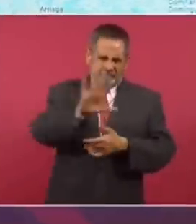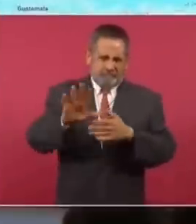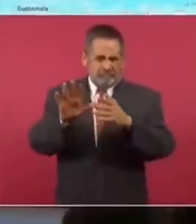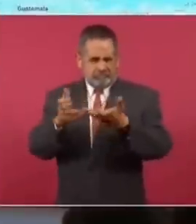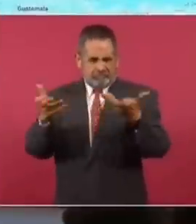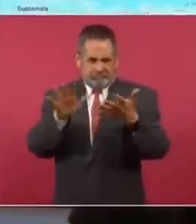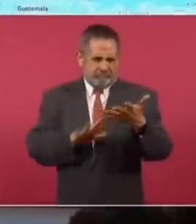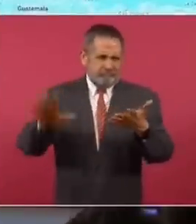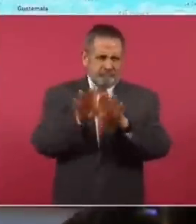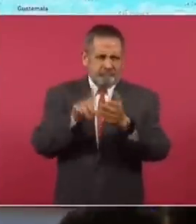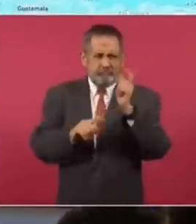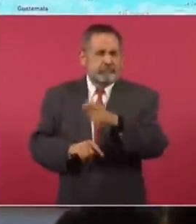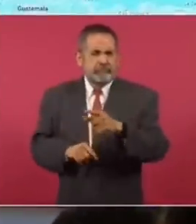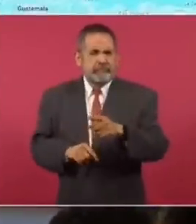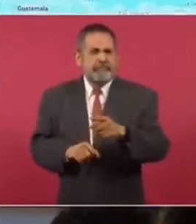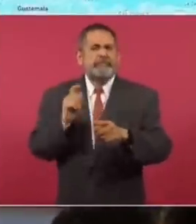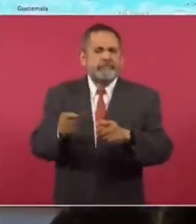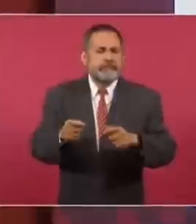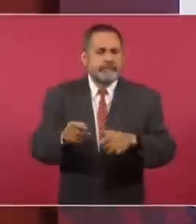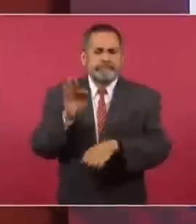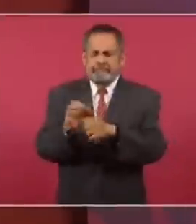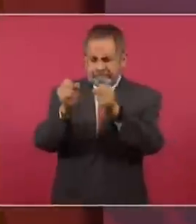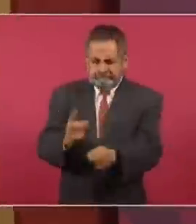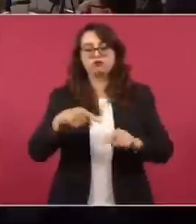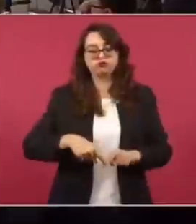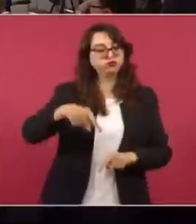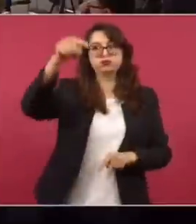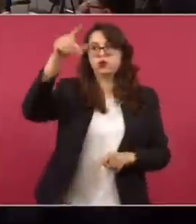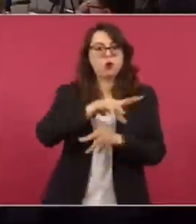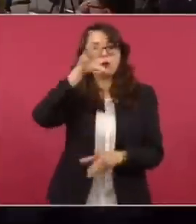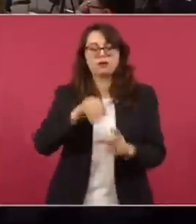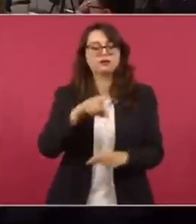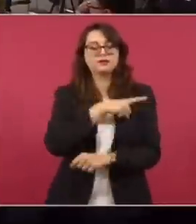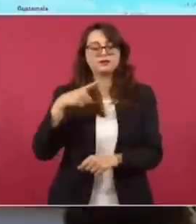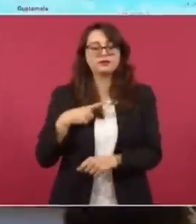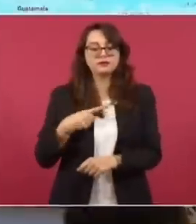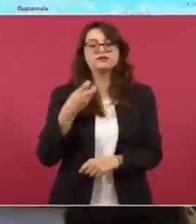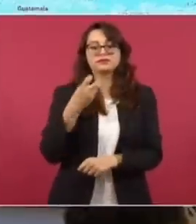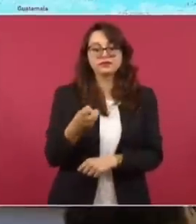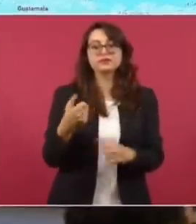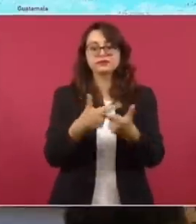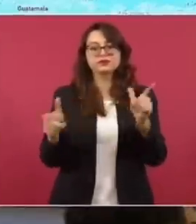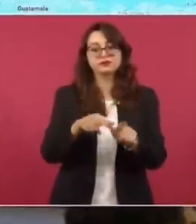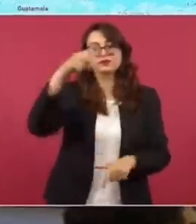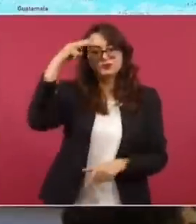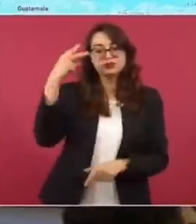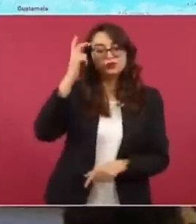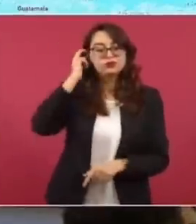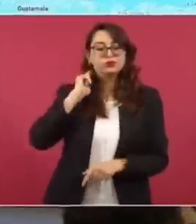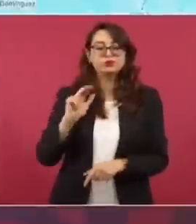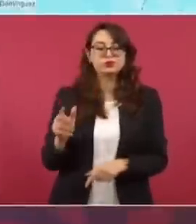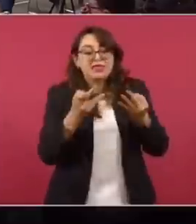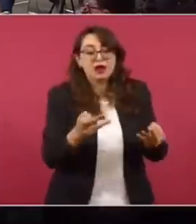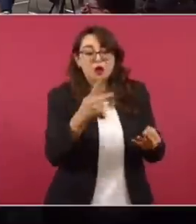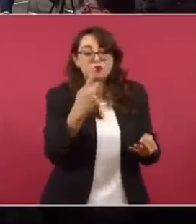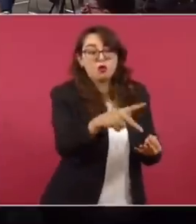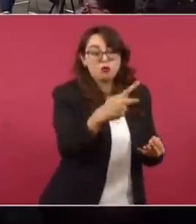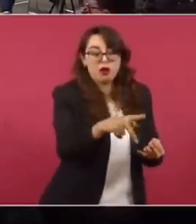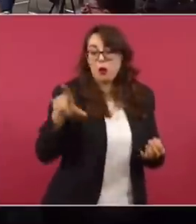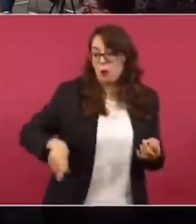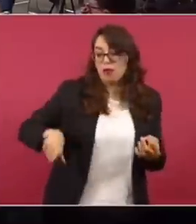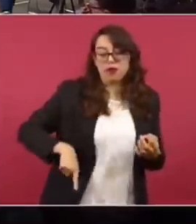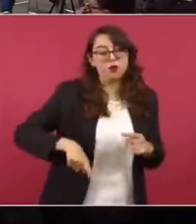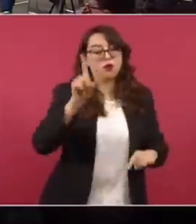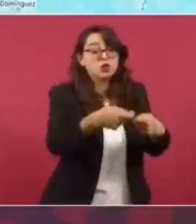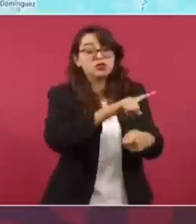es de seguridad nacional. Y el Grupo México tiene, por eso, una concesión que es